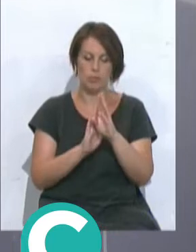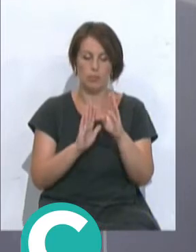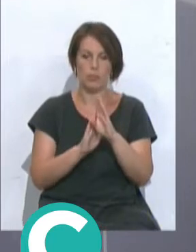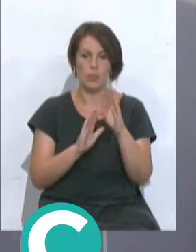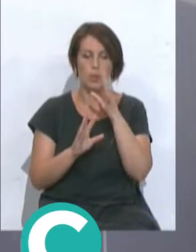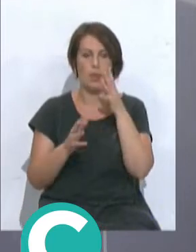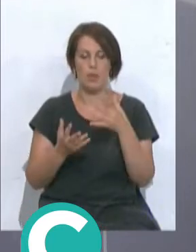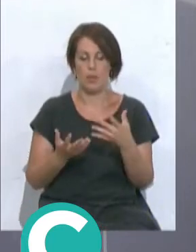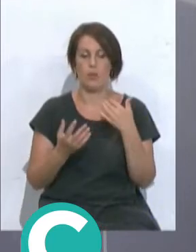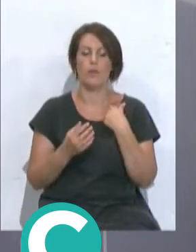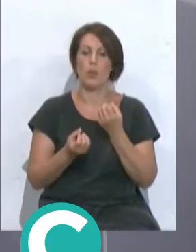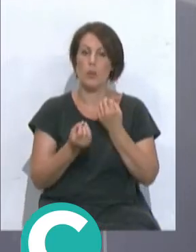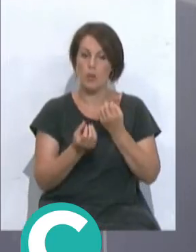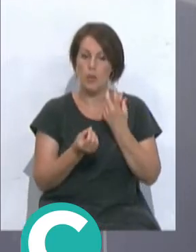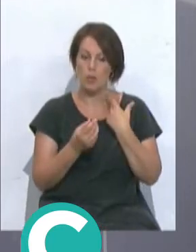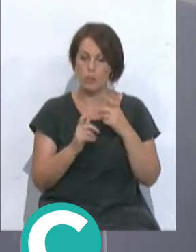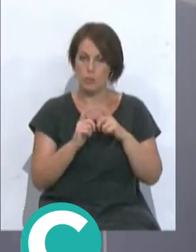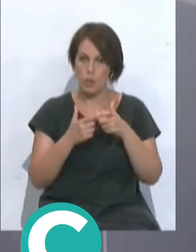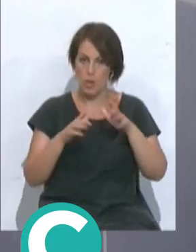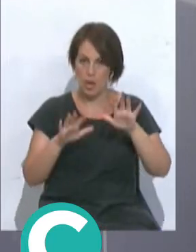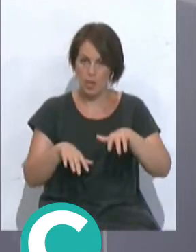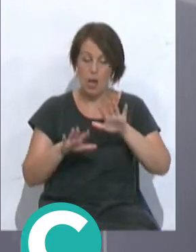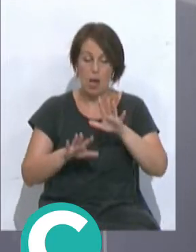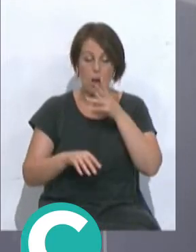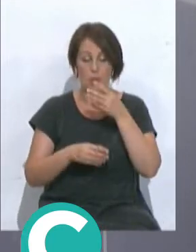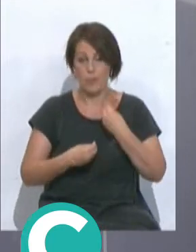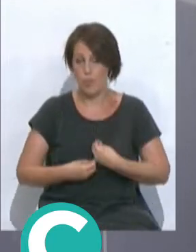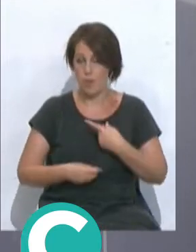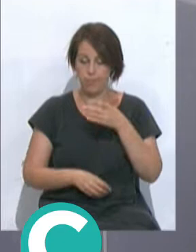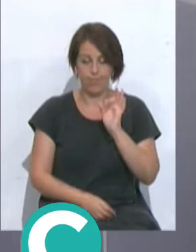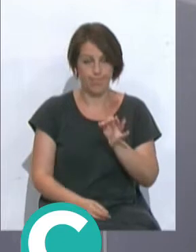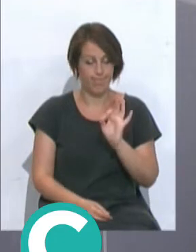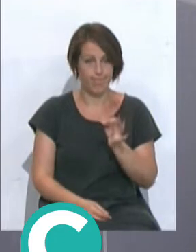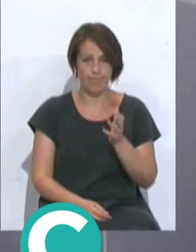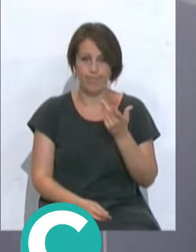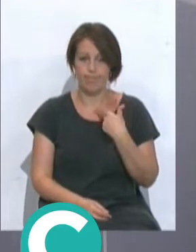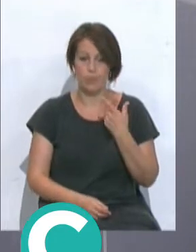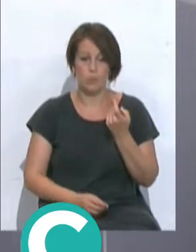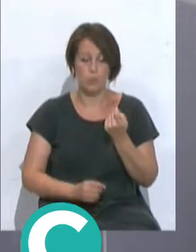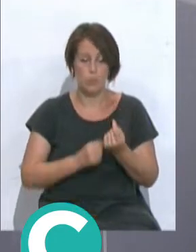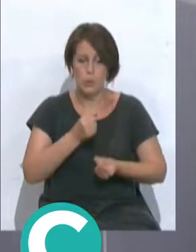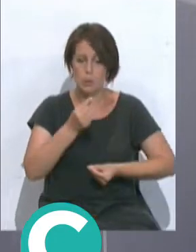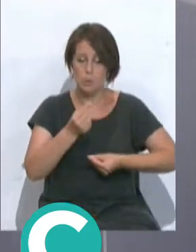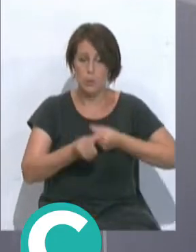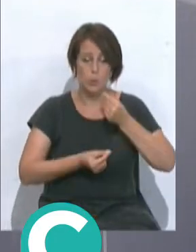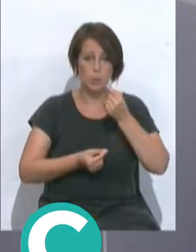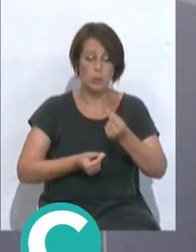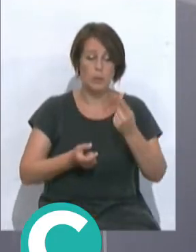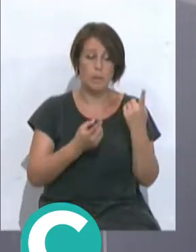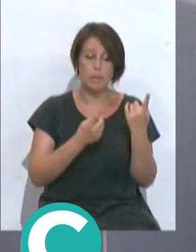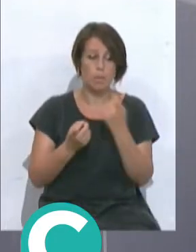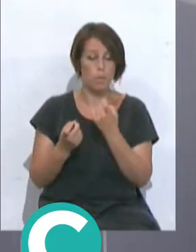actualizándoles la información del conjunto caista aunque ahora mismo la verdad es que llega a cuenta gotas a falta de que se vaya